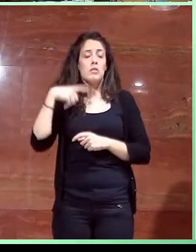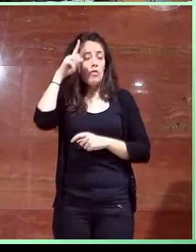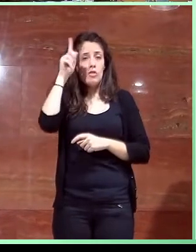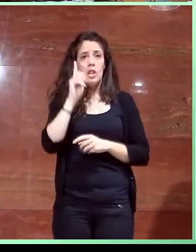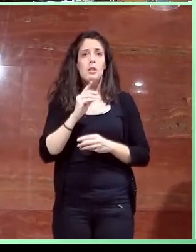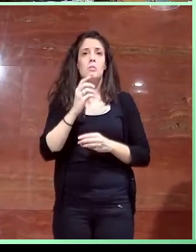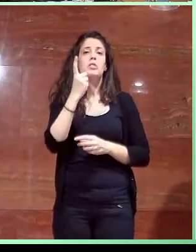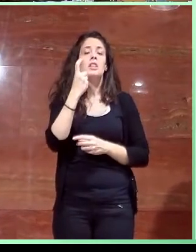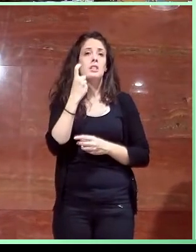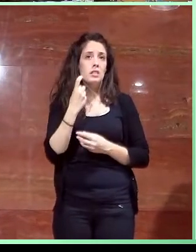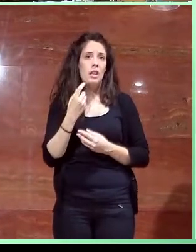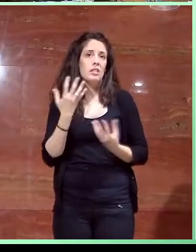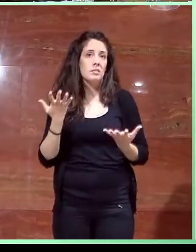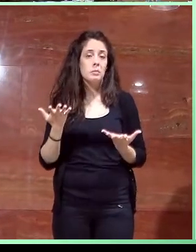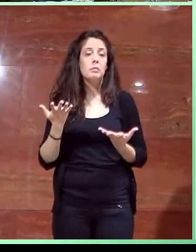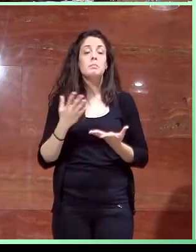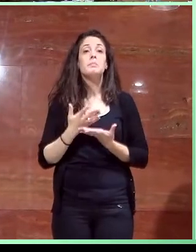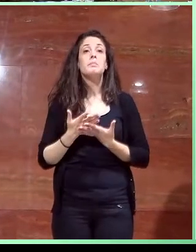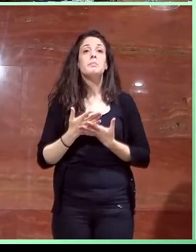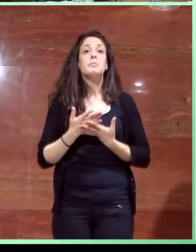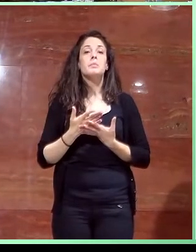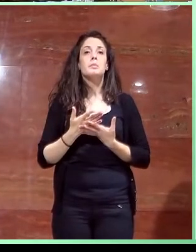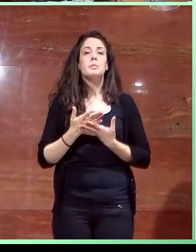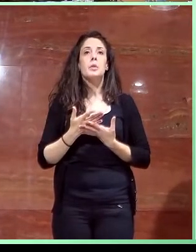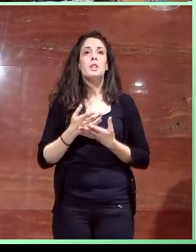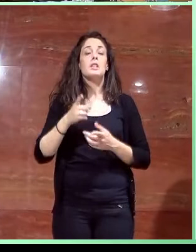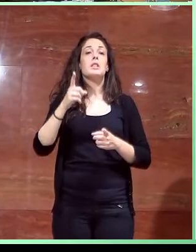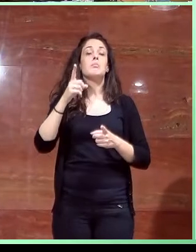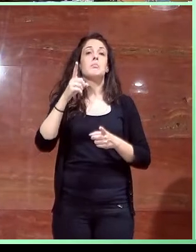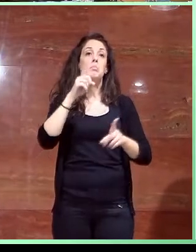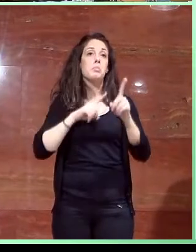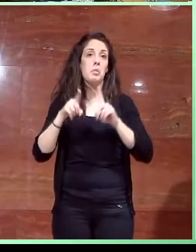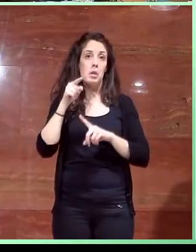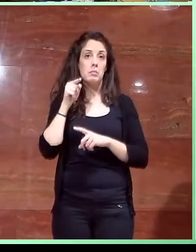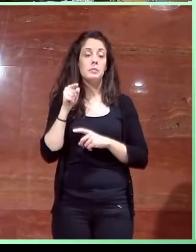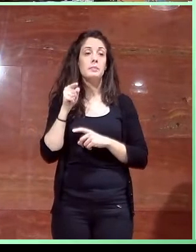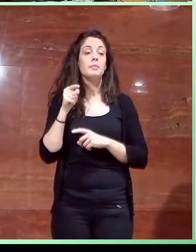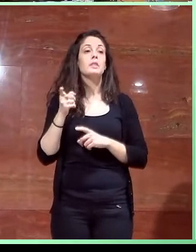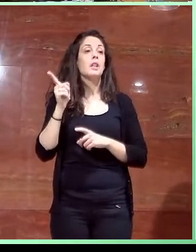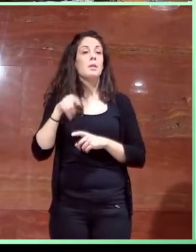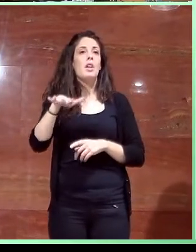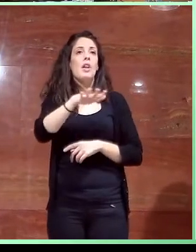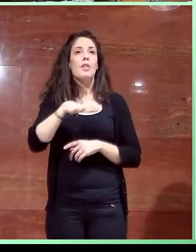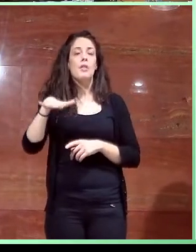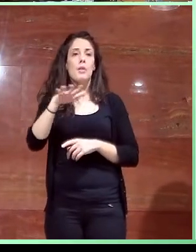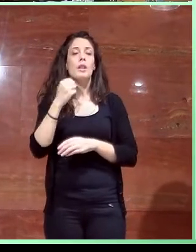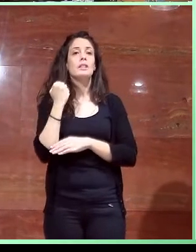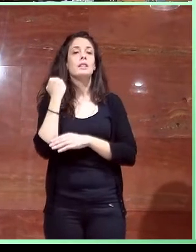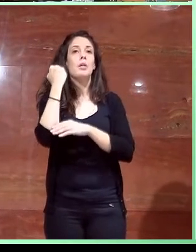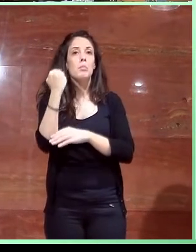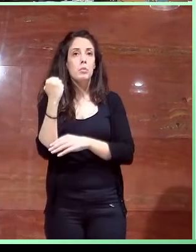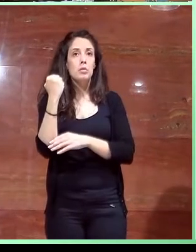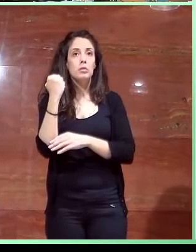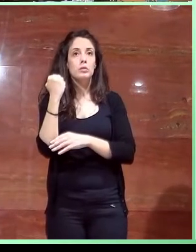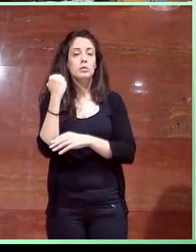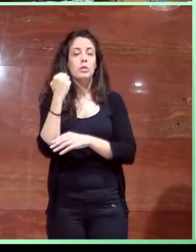en cuanto a accesibilidad puede tener, no tengamos estos problemas y después otras zonas de apoyo, como son los